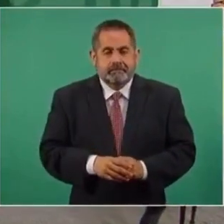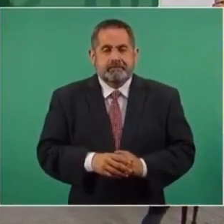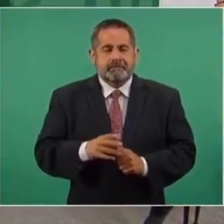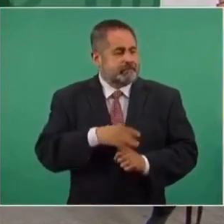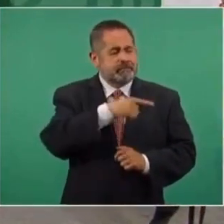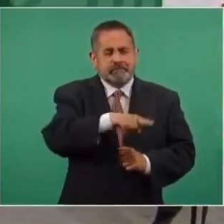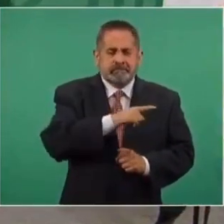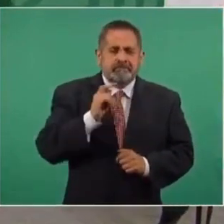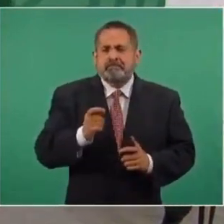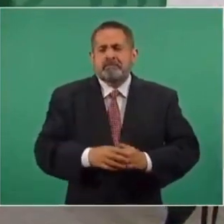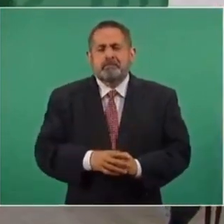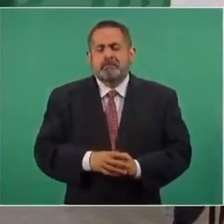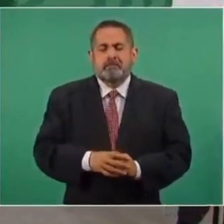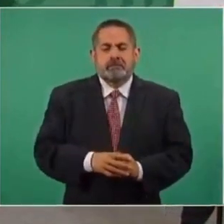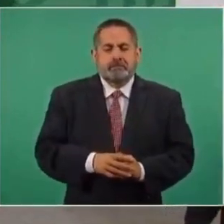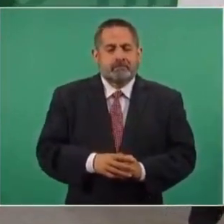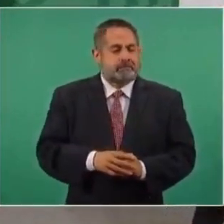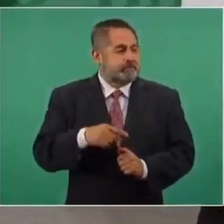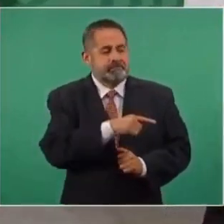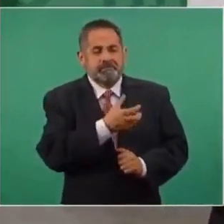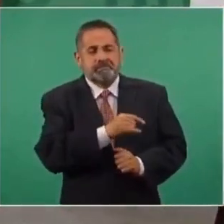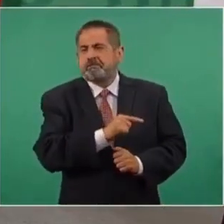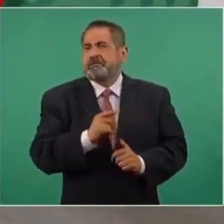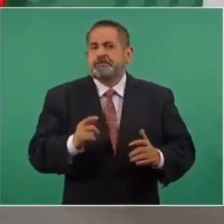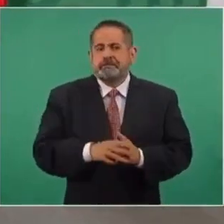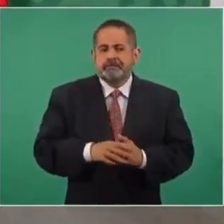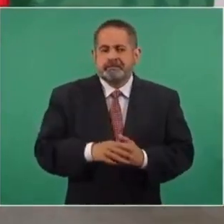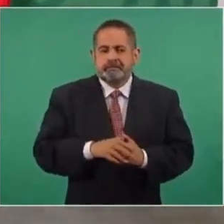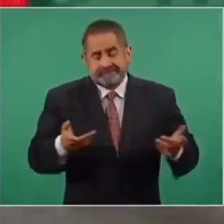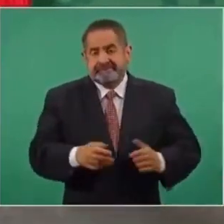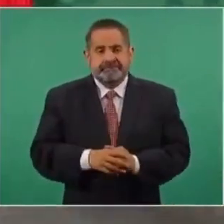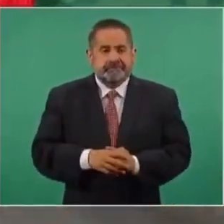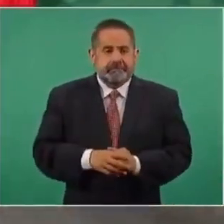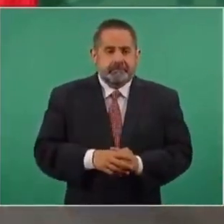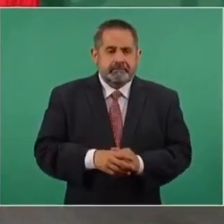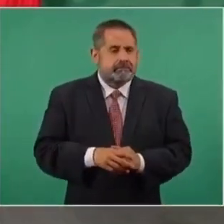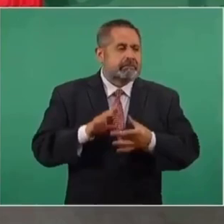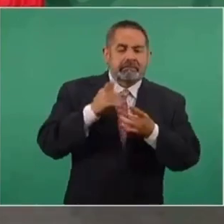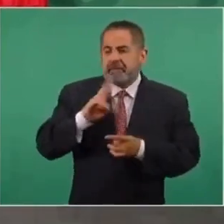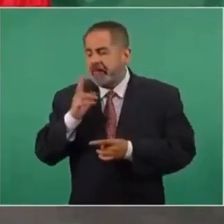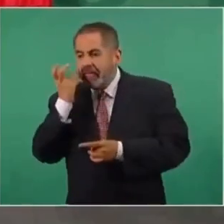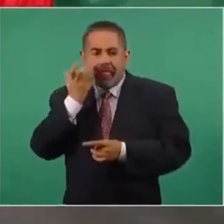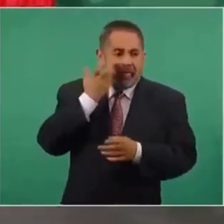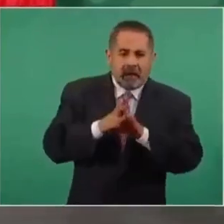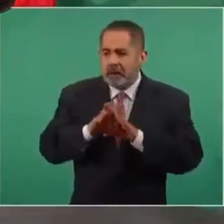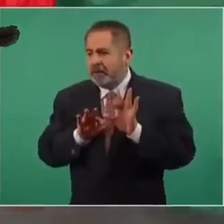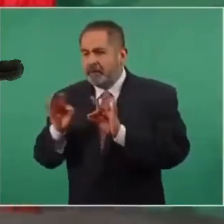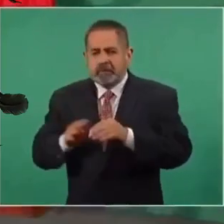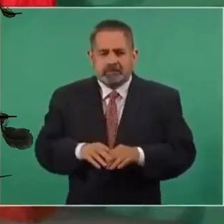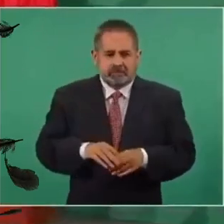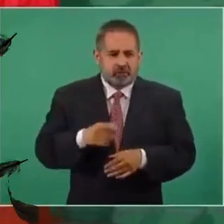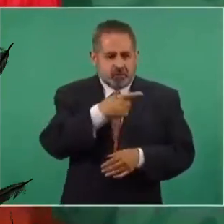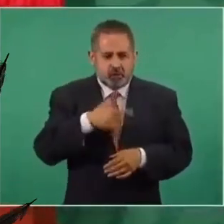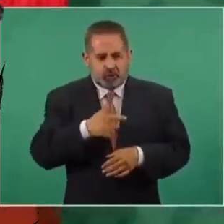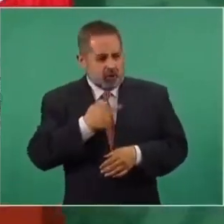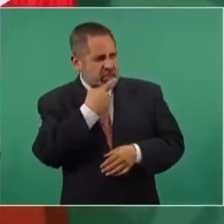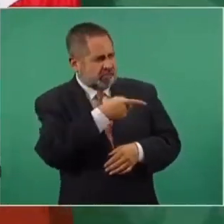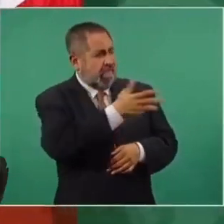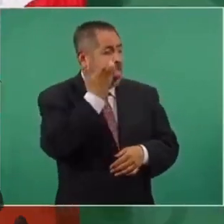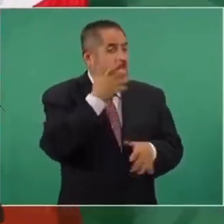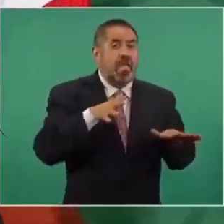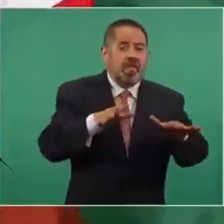pues están en una actitud muy irresponsable, sopiloteando. No les gusta que yo lo diga, pero esa es